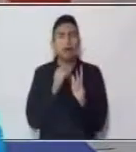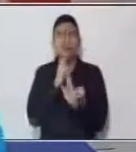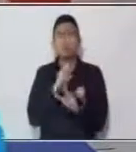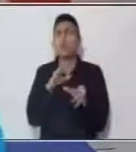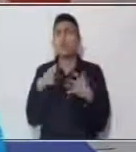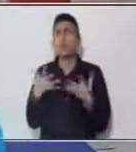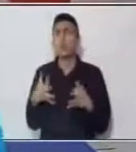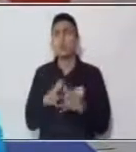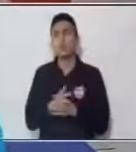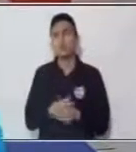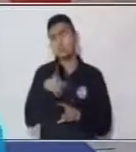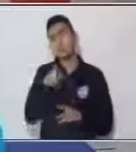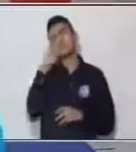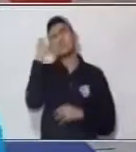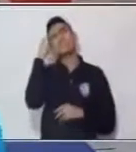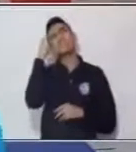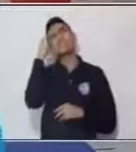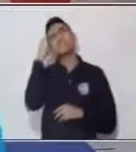32? Pensemos.